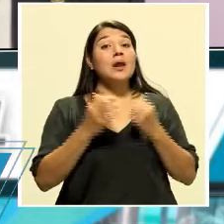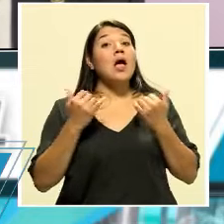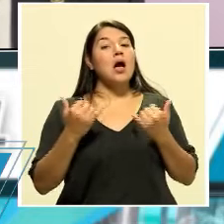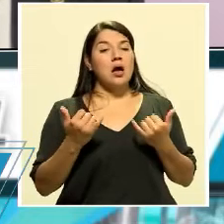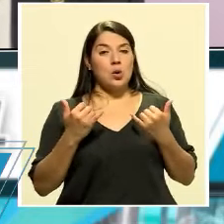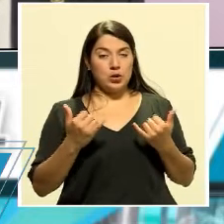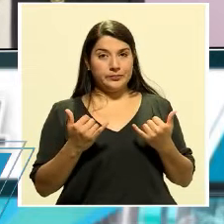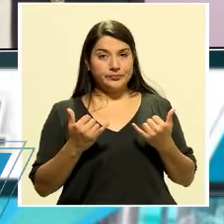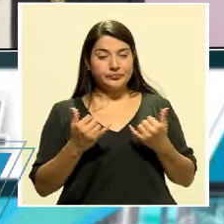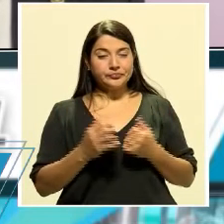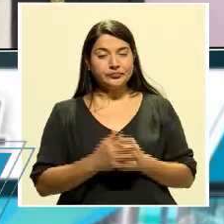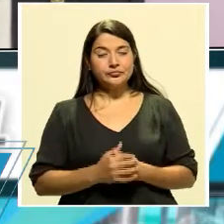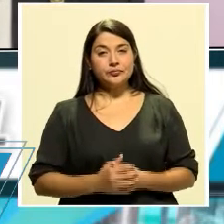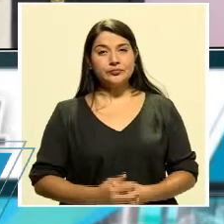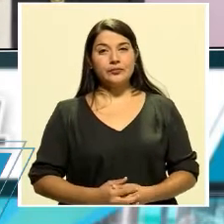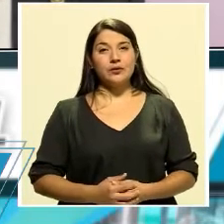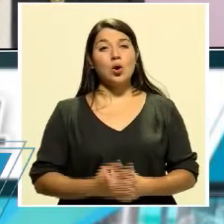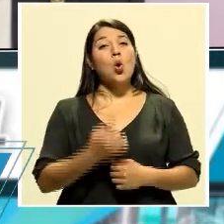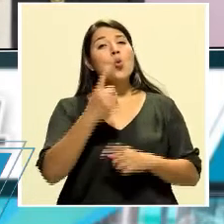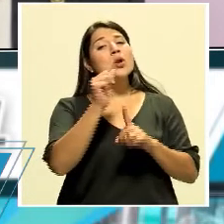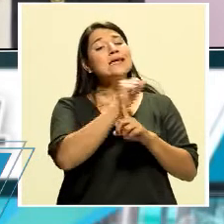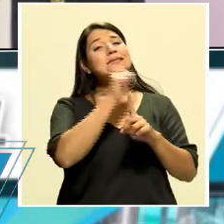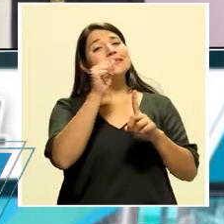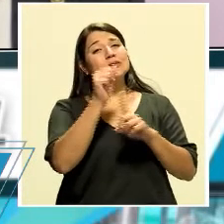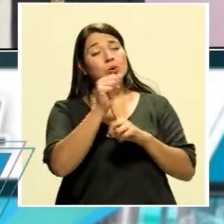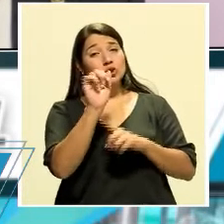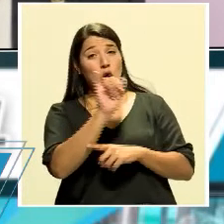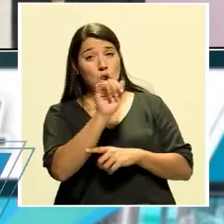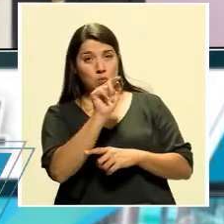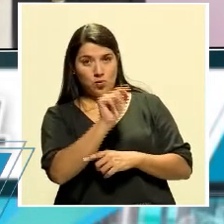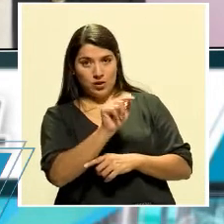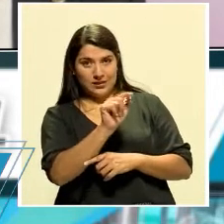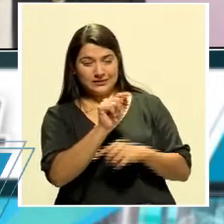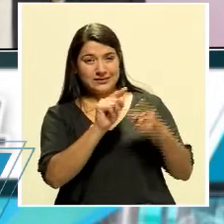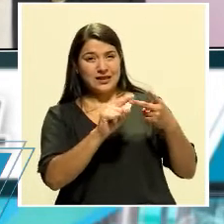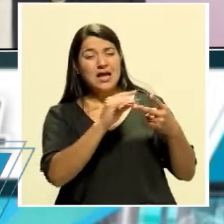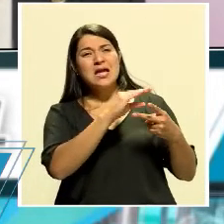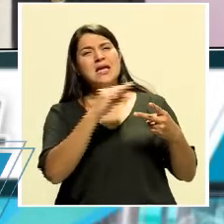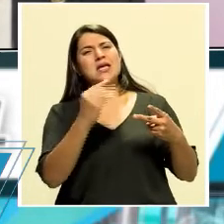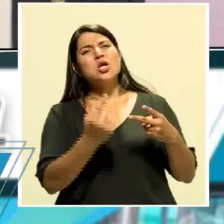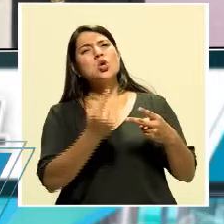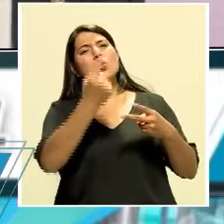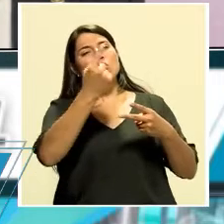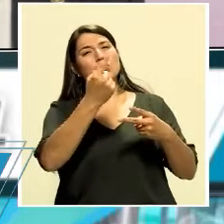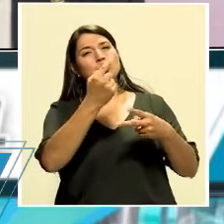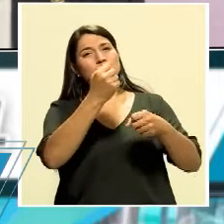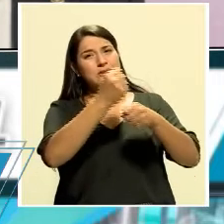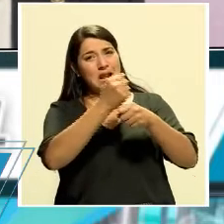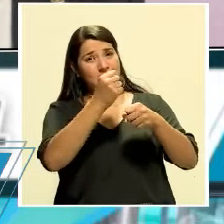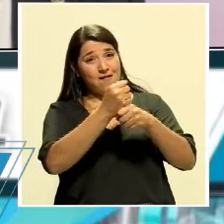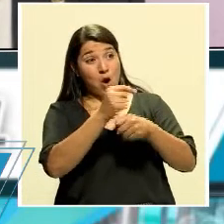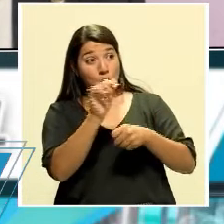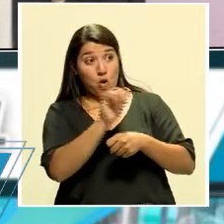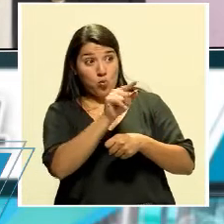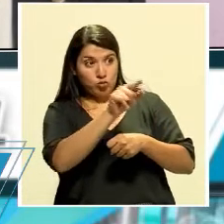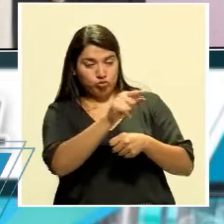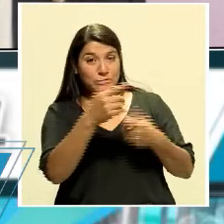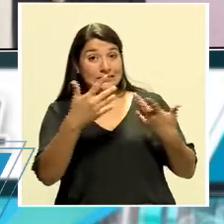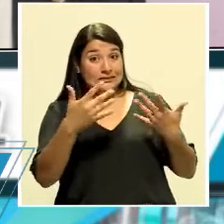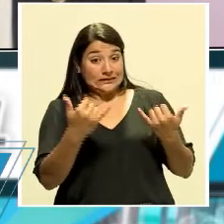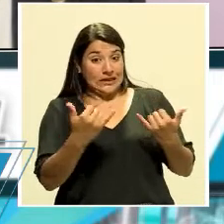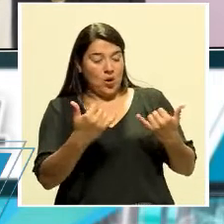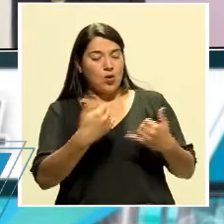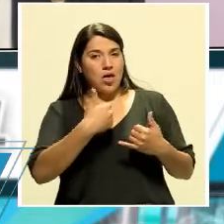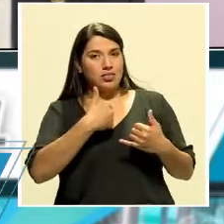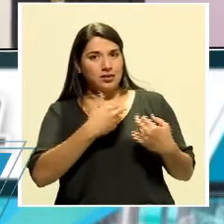Ahora, una situación como esta y una tarea como la que ustedes están haciendo, tan importante, tan fundamental